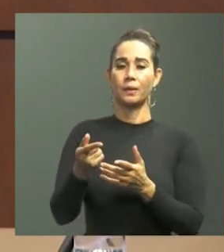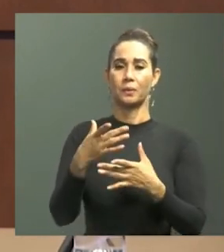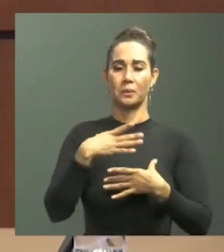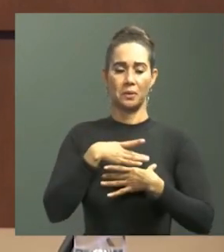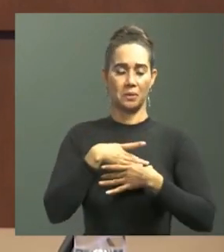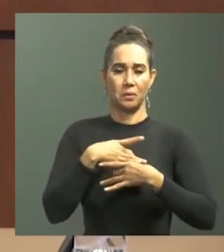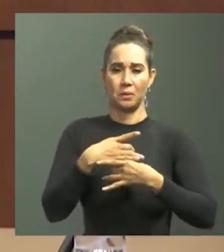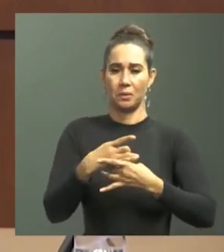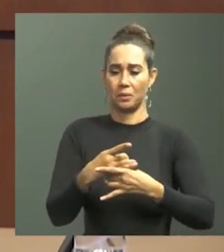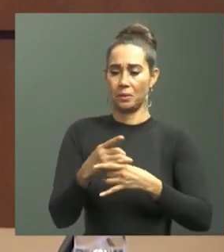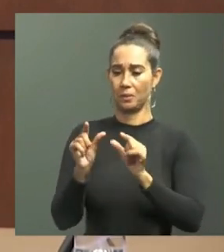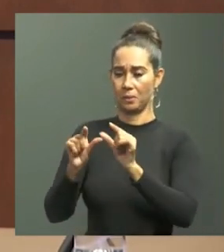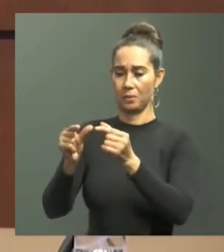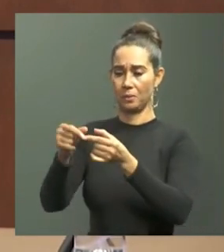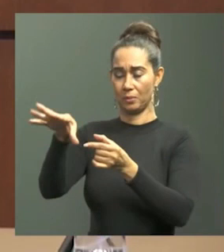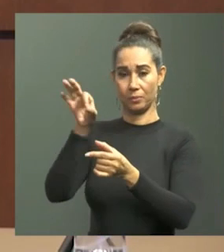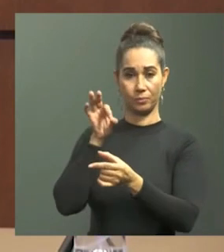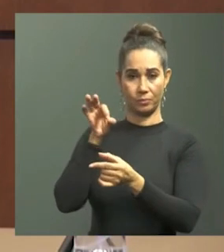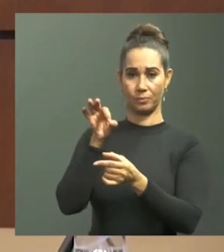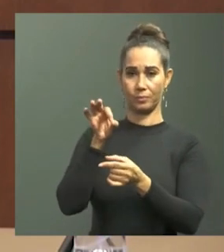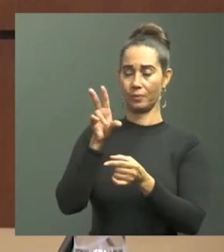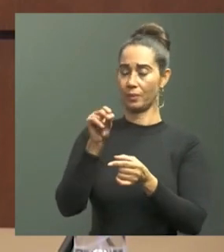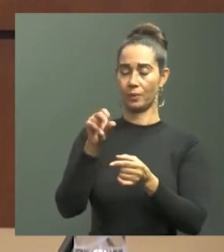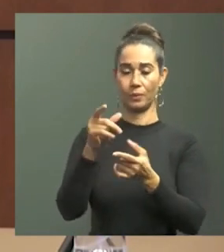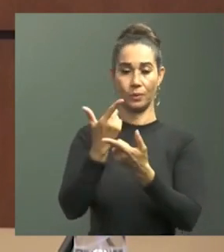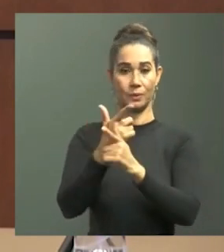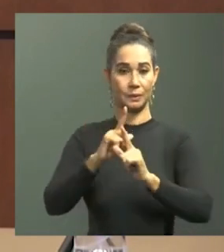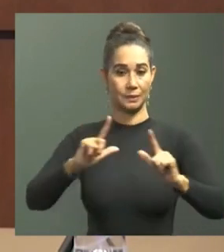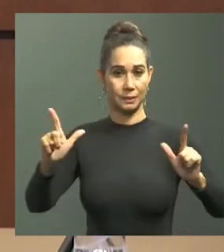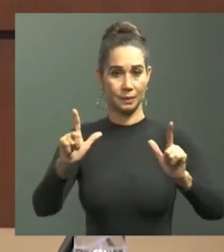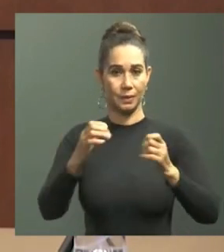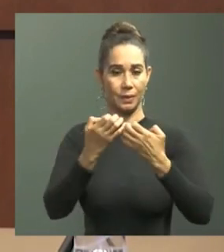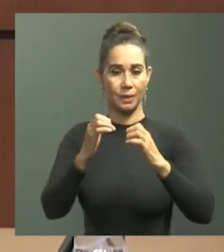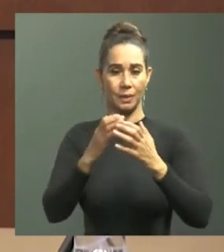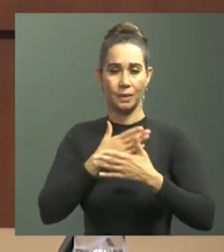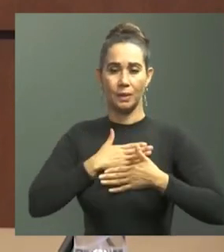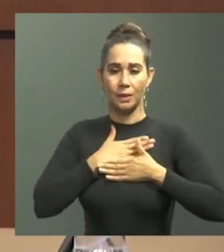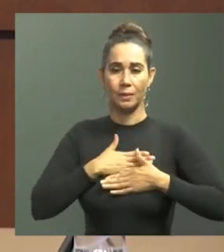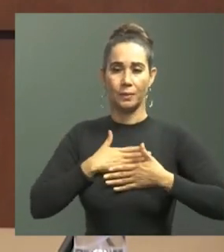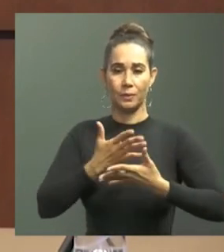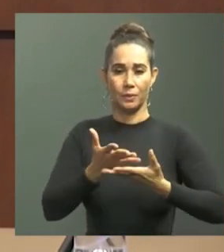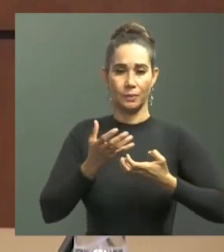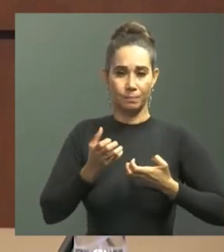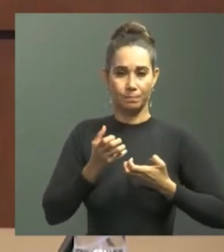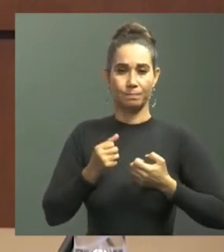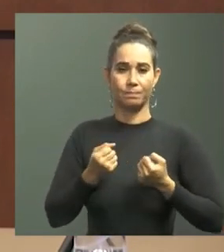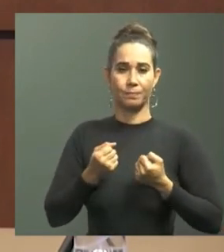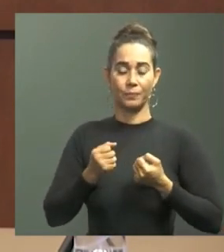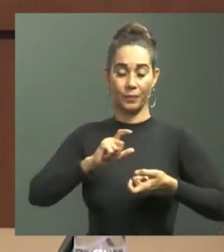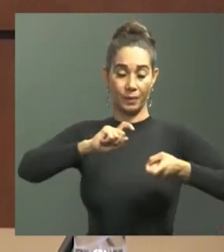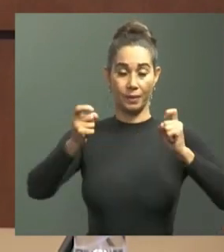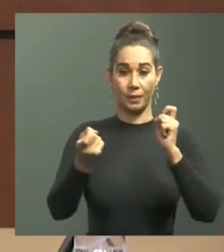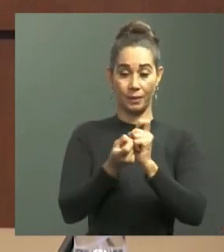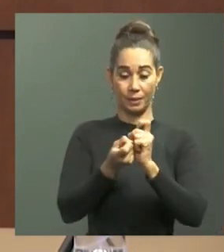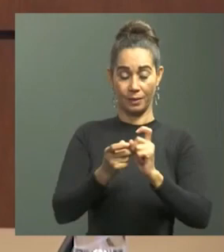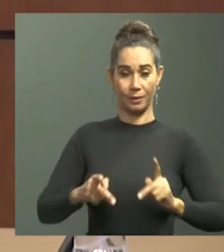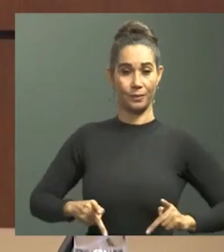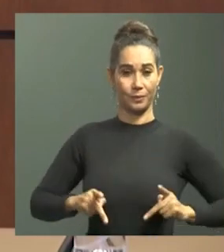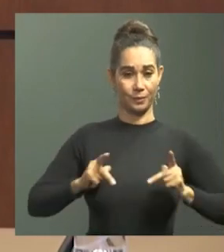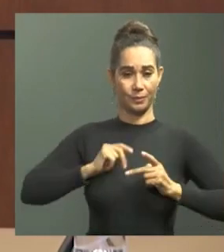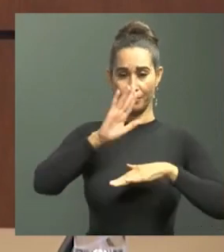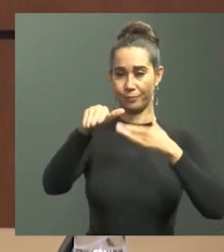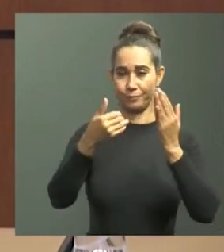intereses de ningún sector y que tuviera la pasión y el deseo de mejorar la calidad de vida de